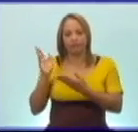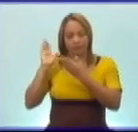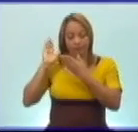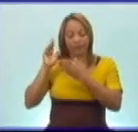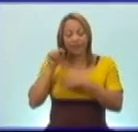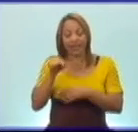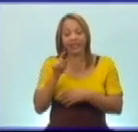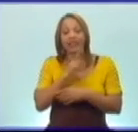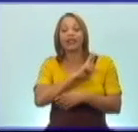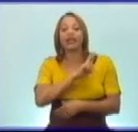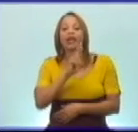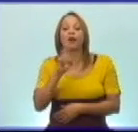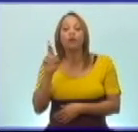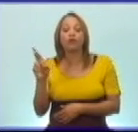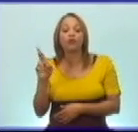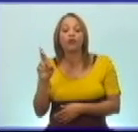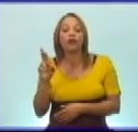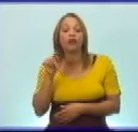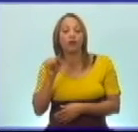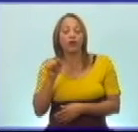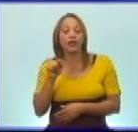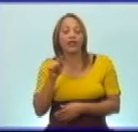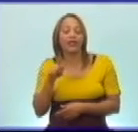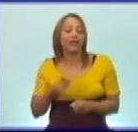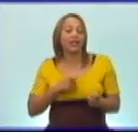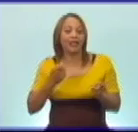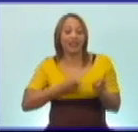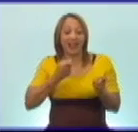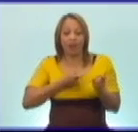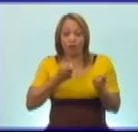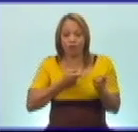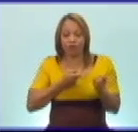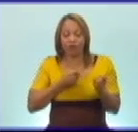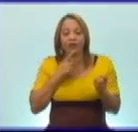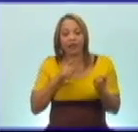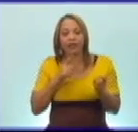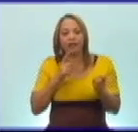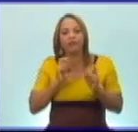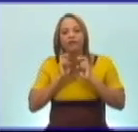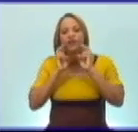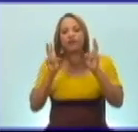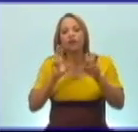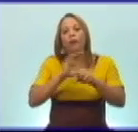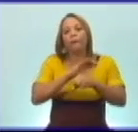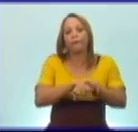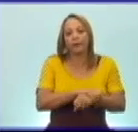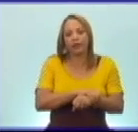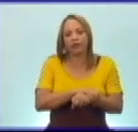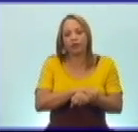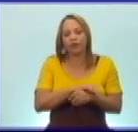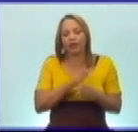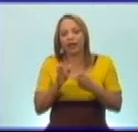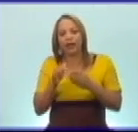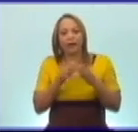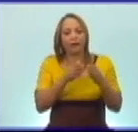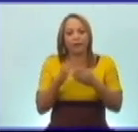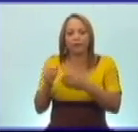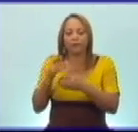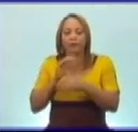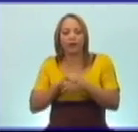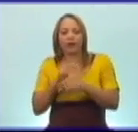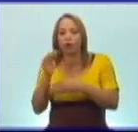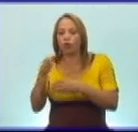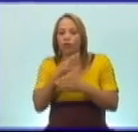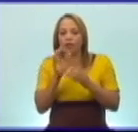Revolucionario, que durante la tiranía de Batista, tuvo que vivir en el exilio. Se incorporó a la